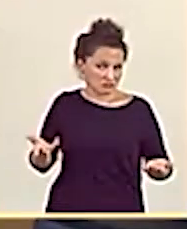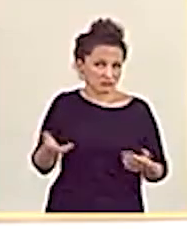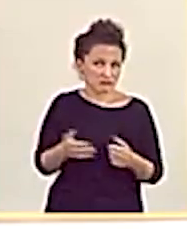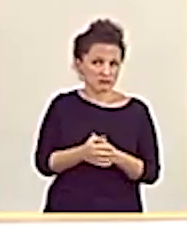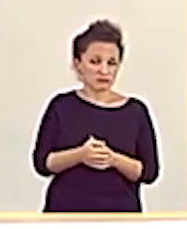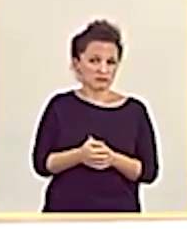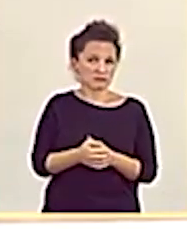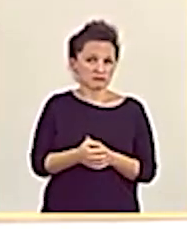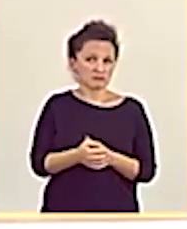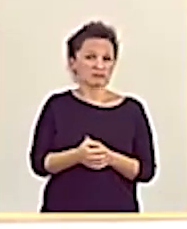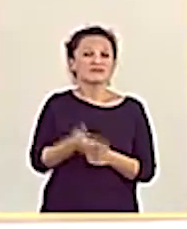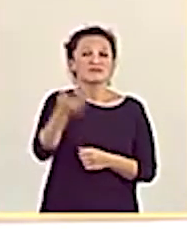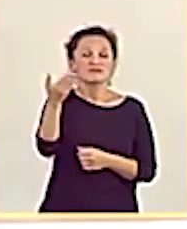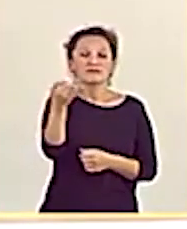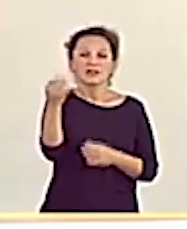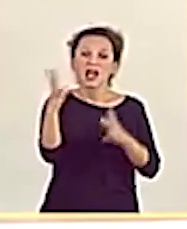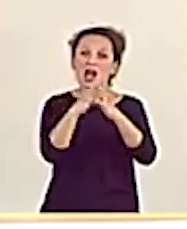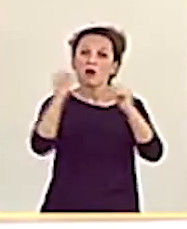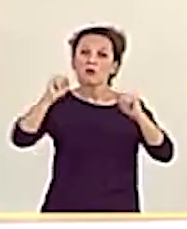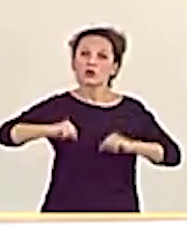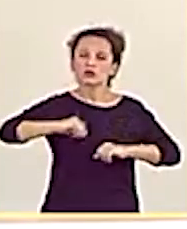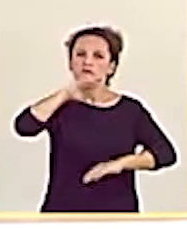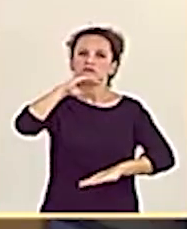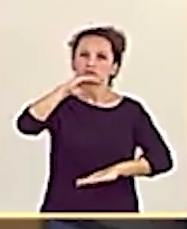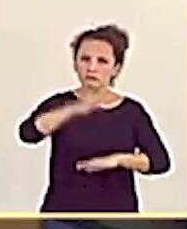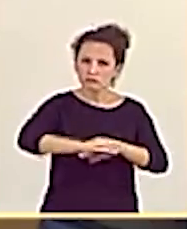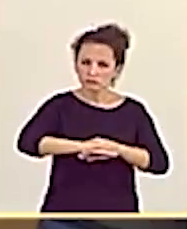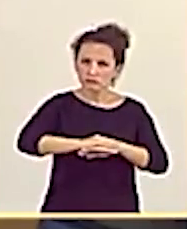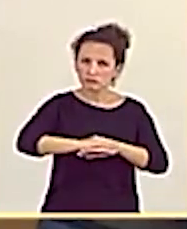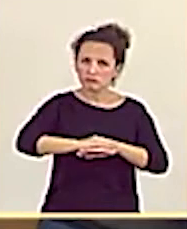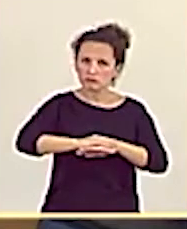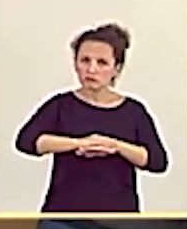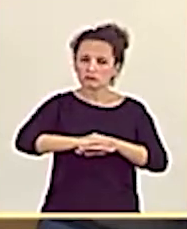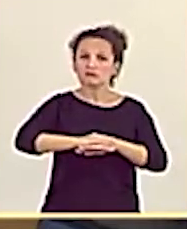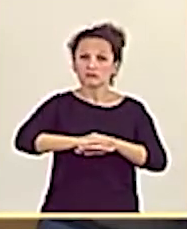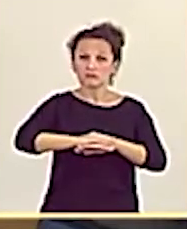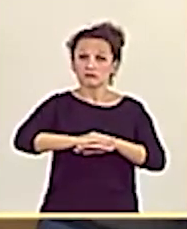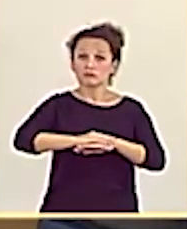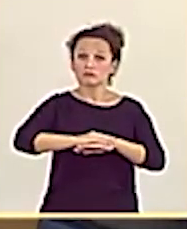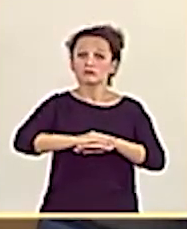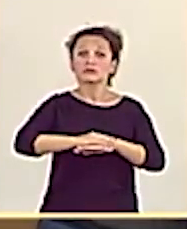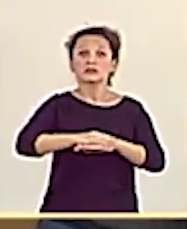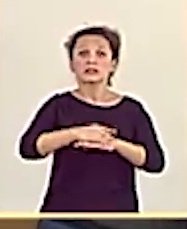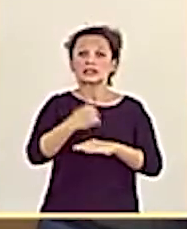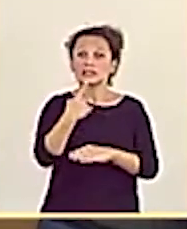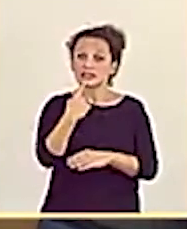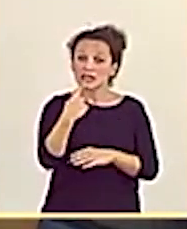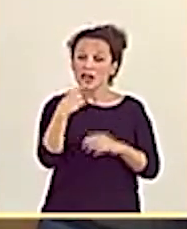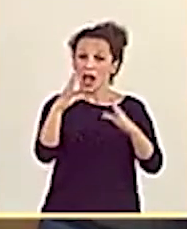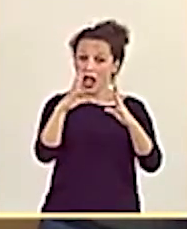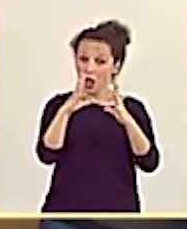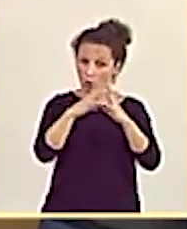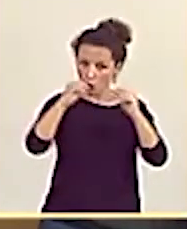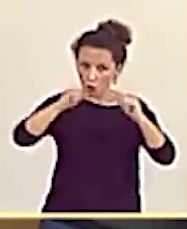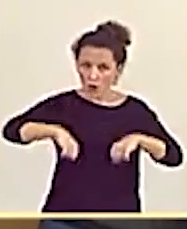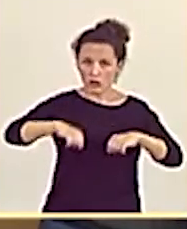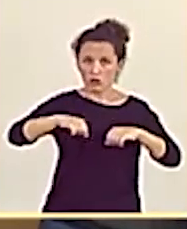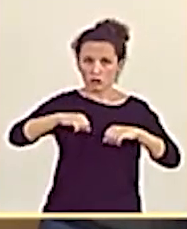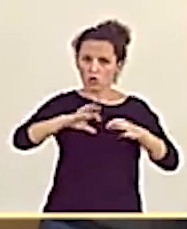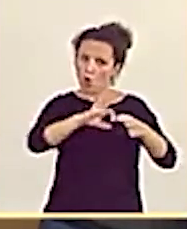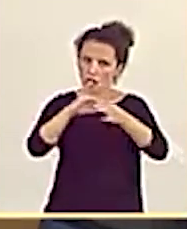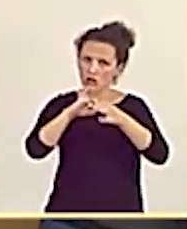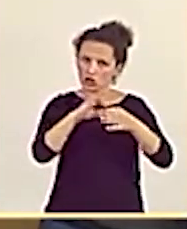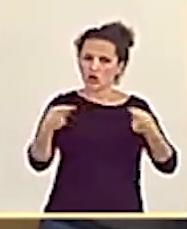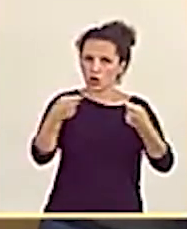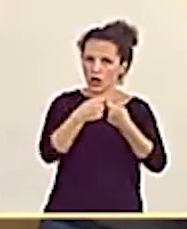Lo importante es cumplir los acuerdos. Y en ese sentido quiero decirle que hay un acuerdo del Gobierno de coalición, un acuerdo programático, que